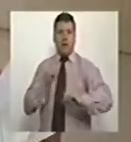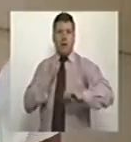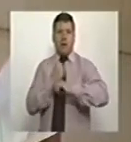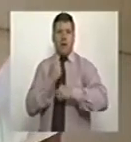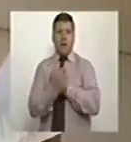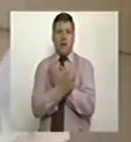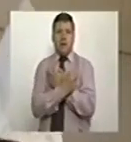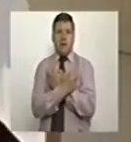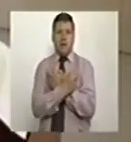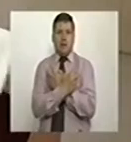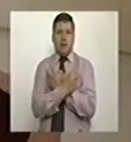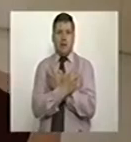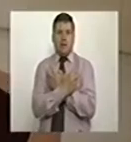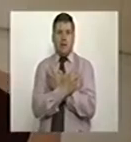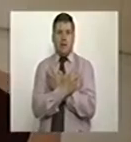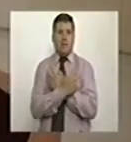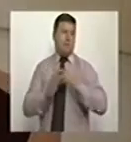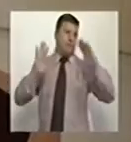ciencia...